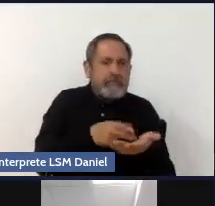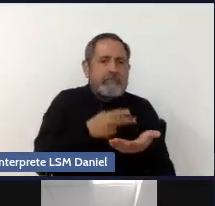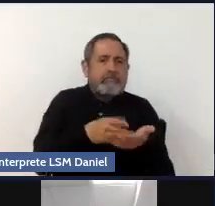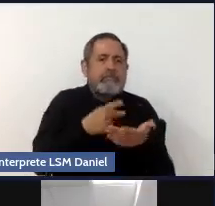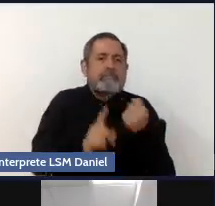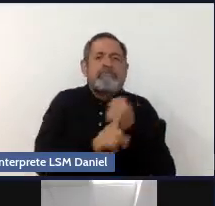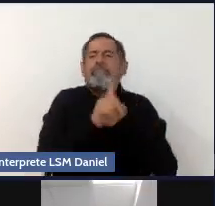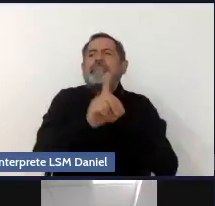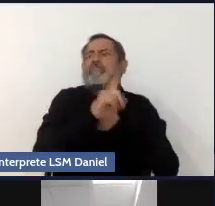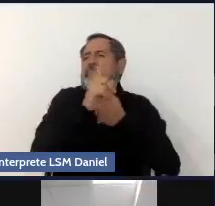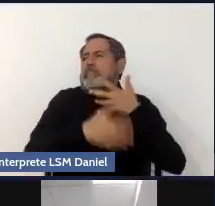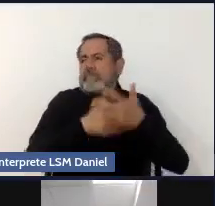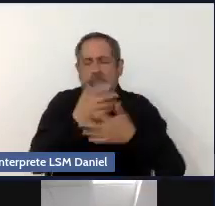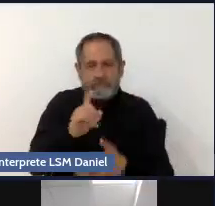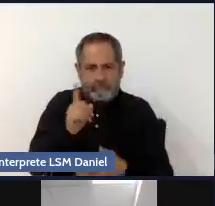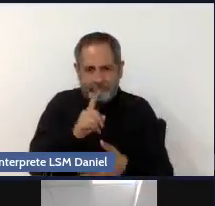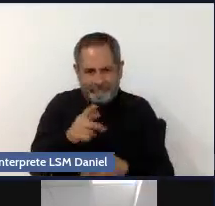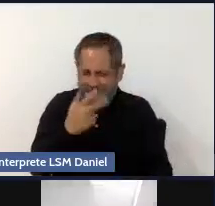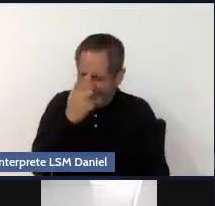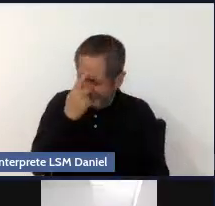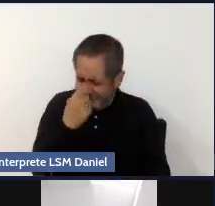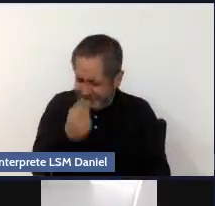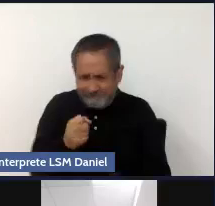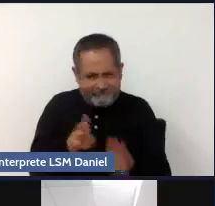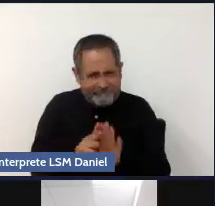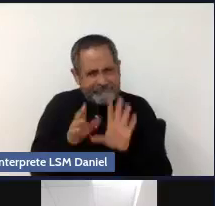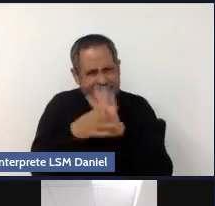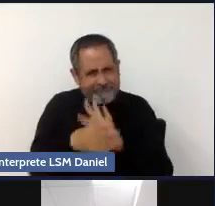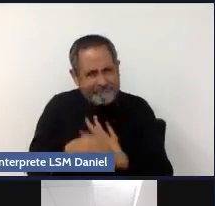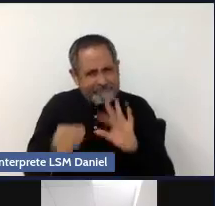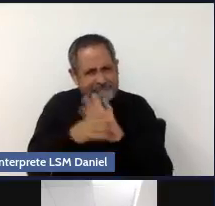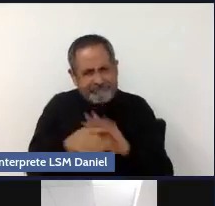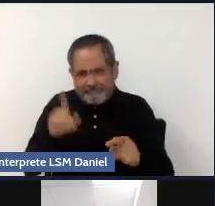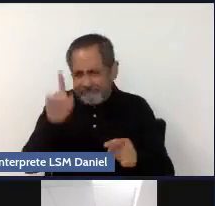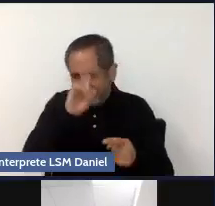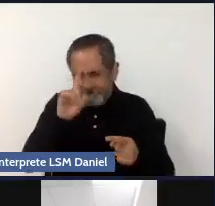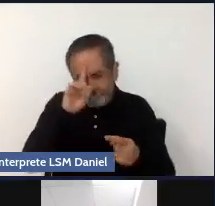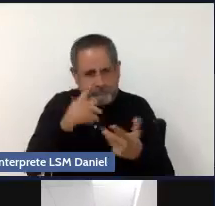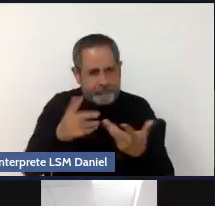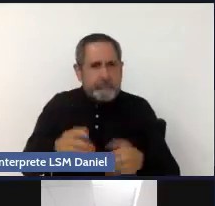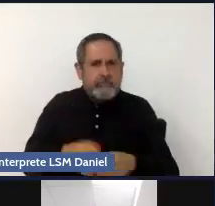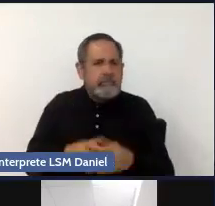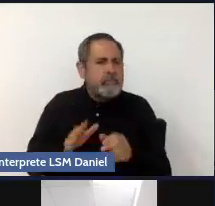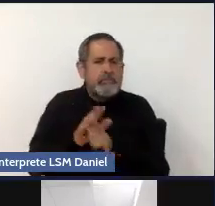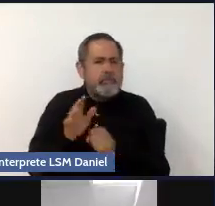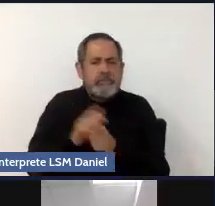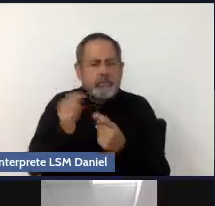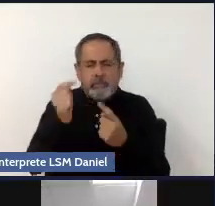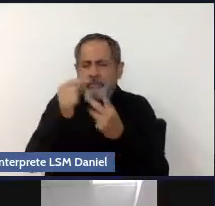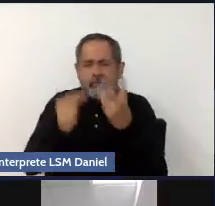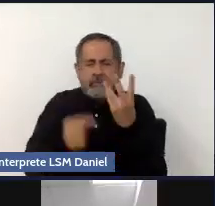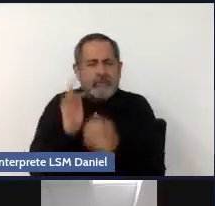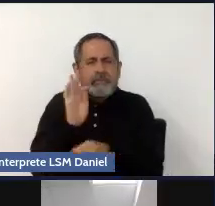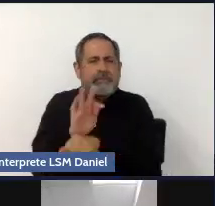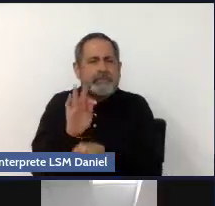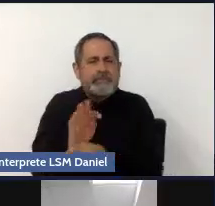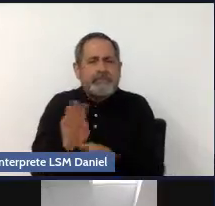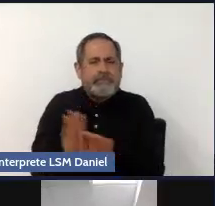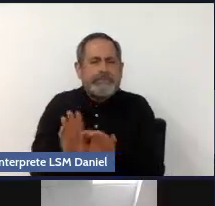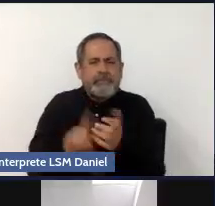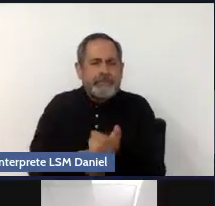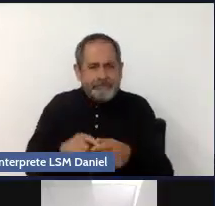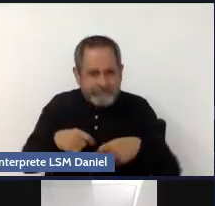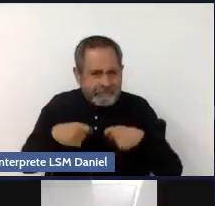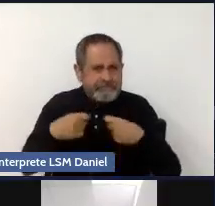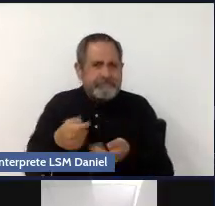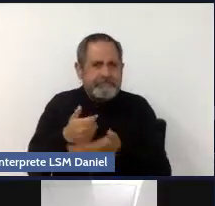alguna adicción. Entonces, vamos un poco a revisar lo que son los factores de protección y los factores de